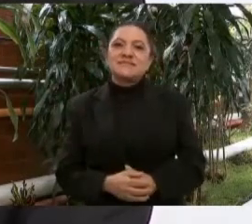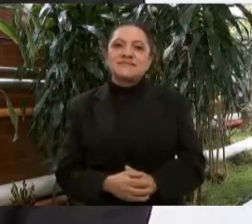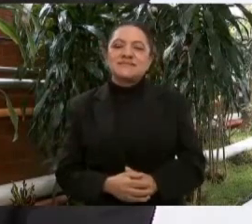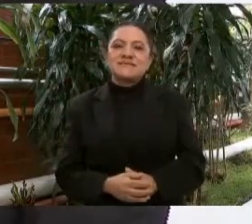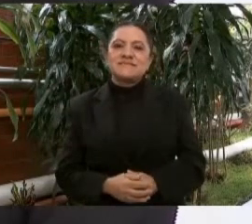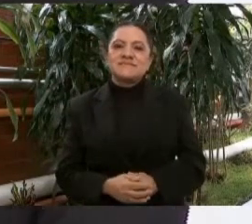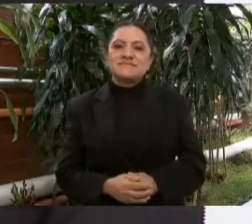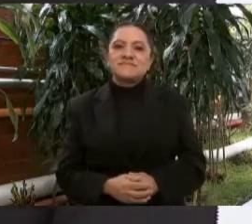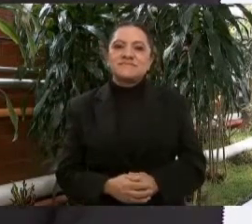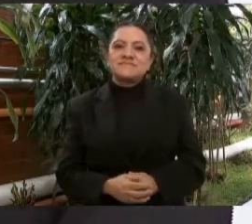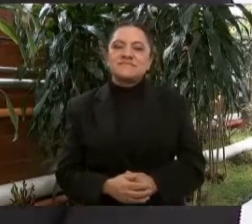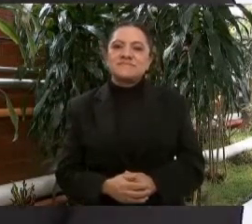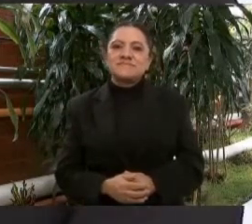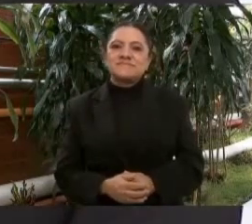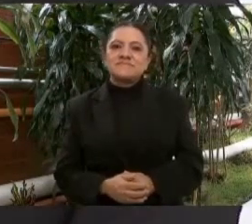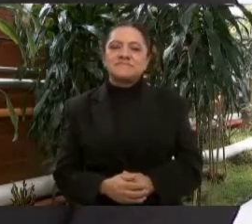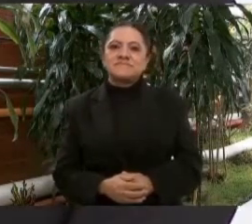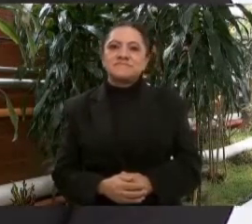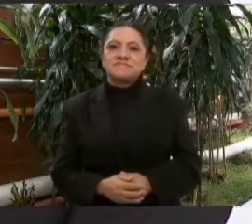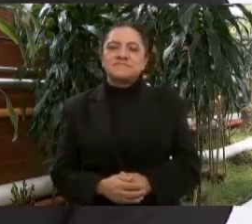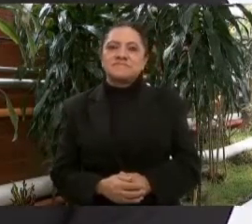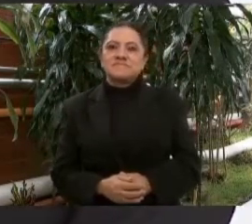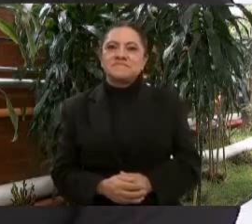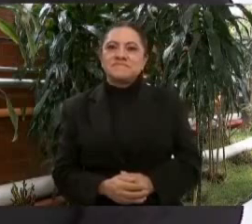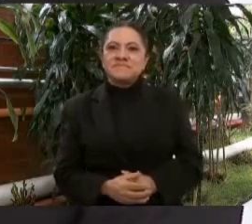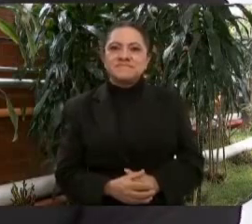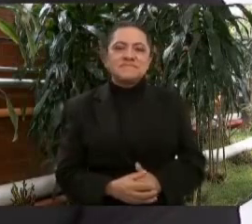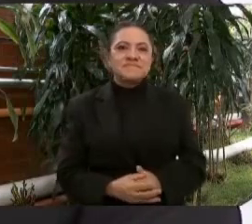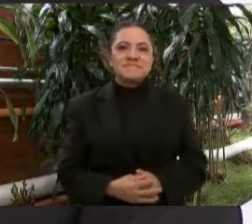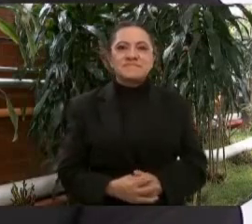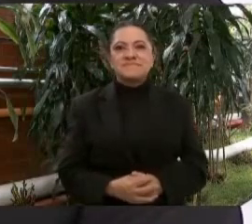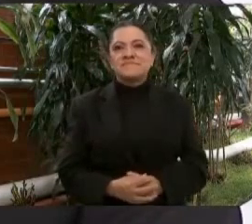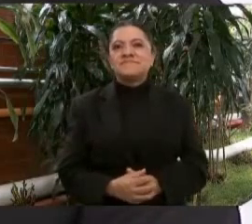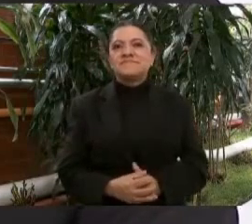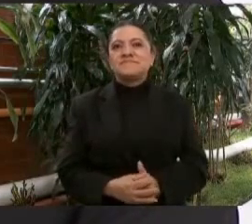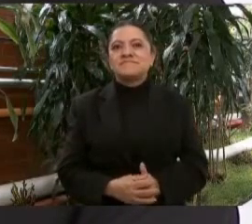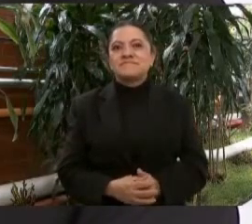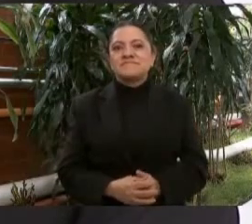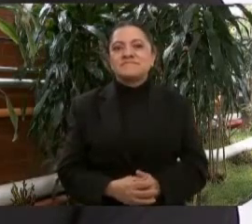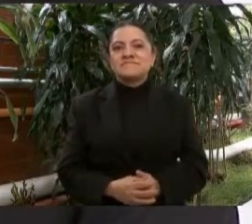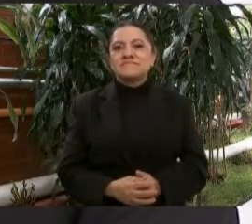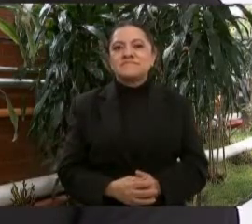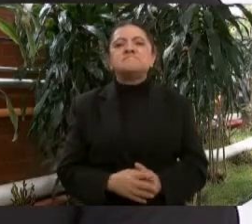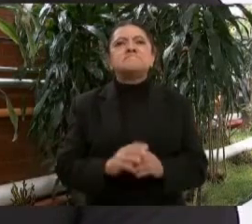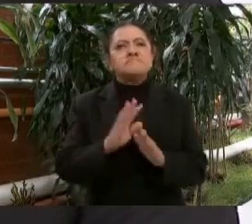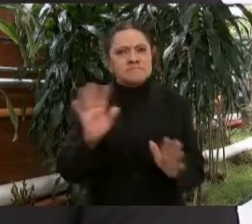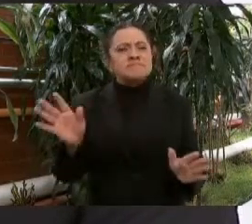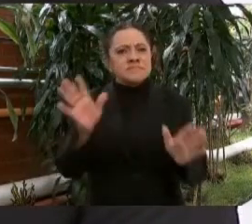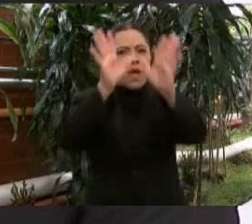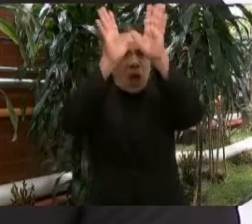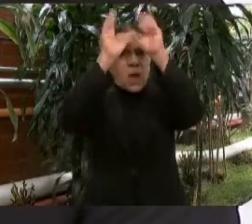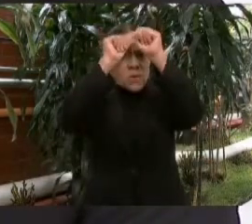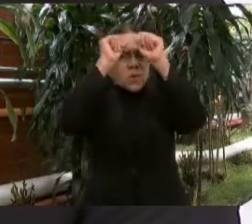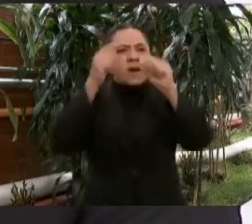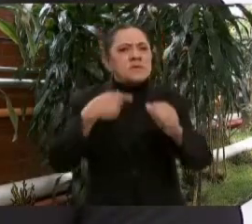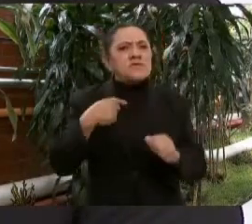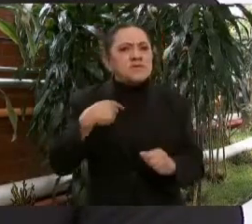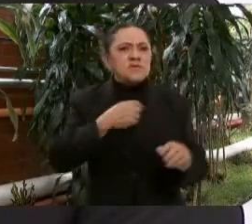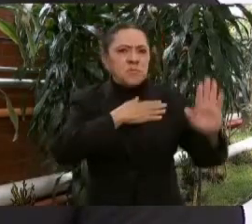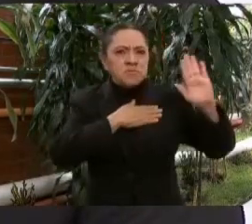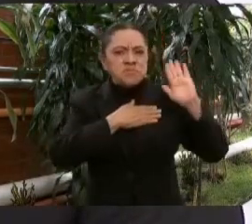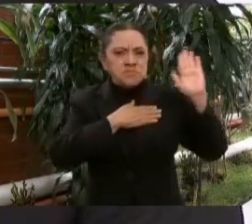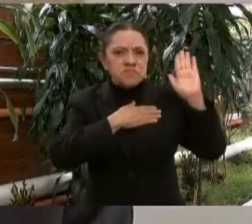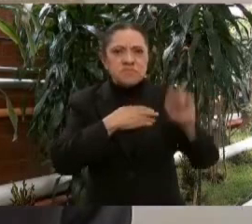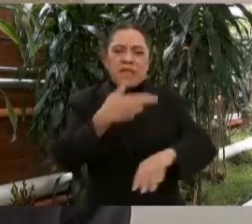y quedamos en rehabilitarlo para